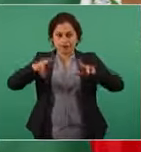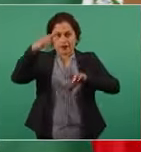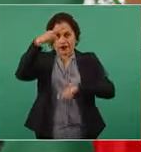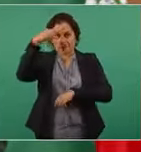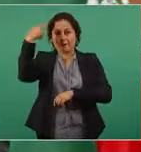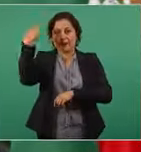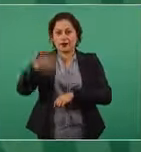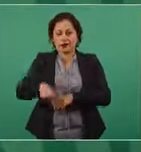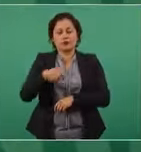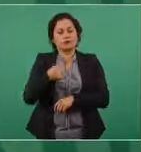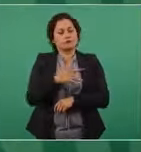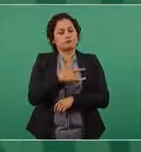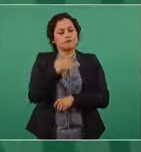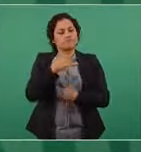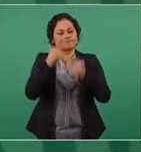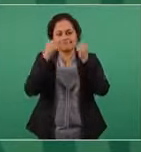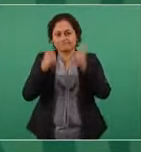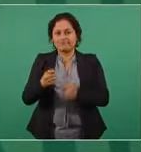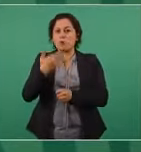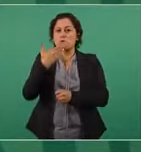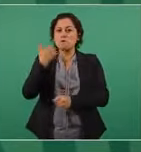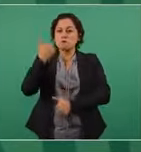que nos va a ir muy bien en la Olimpiada.